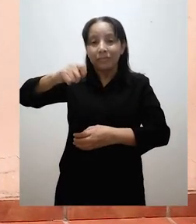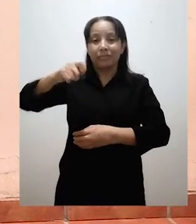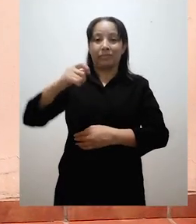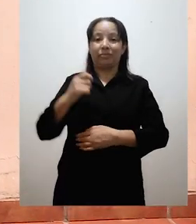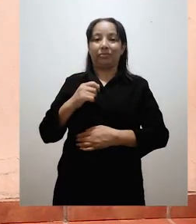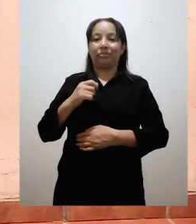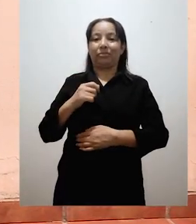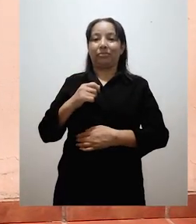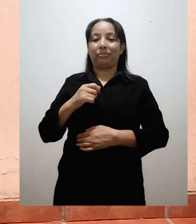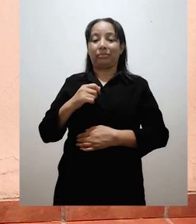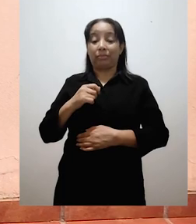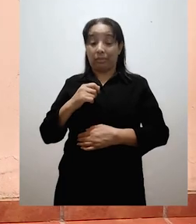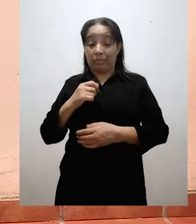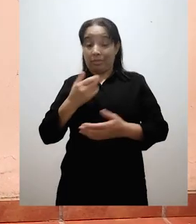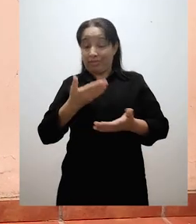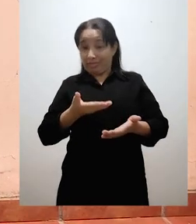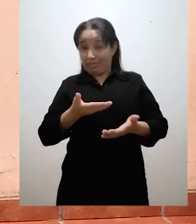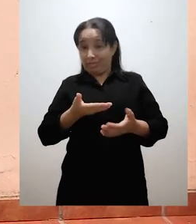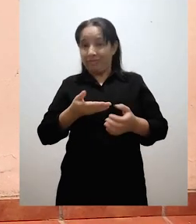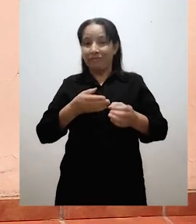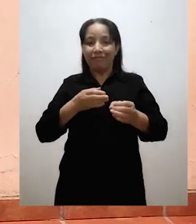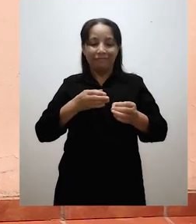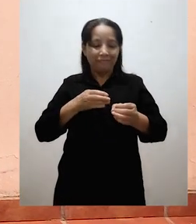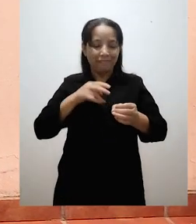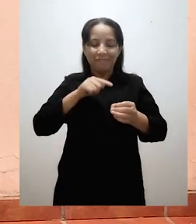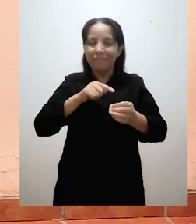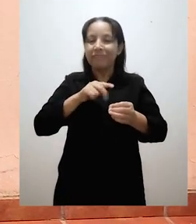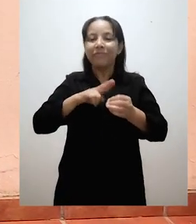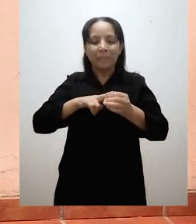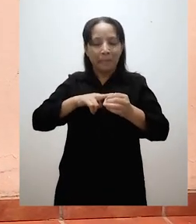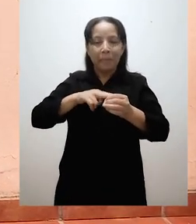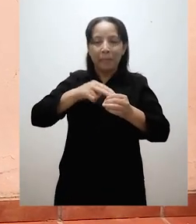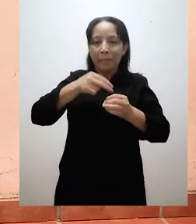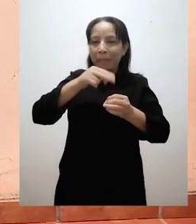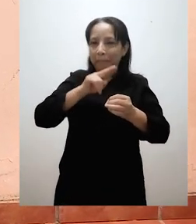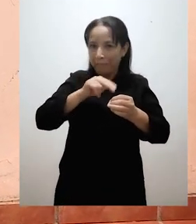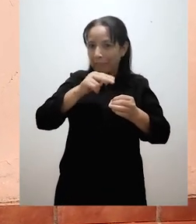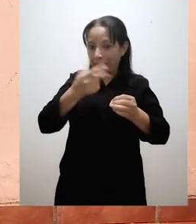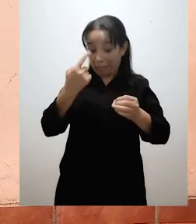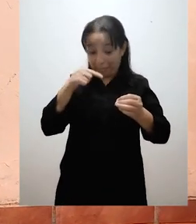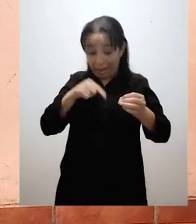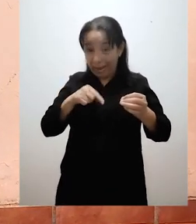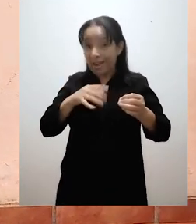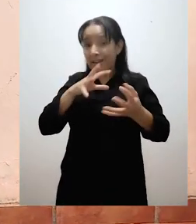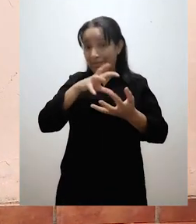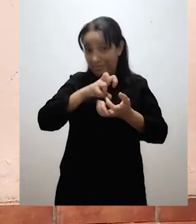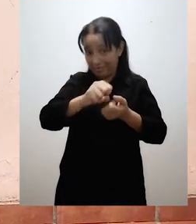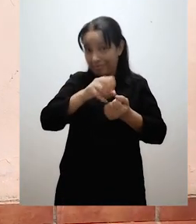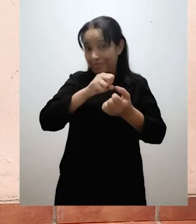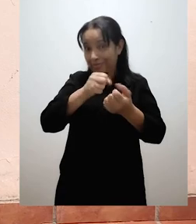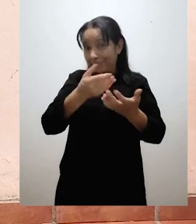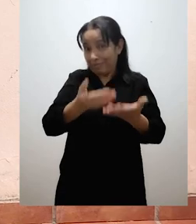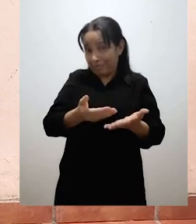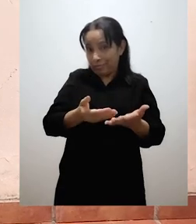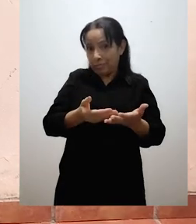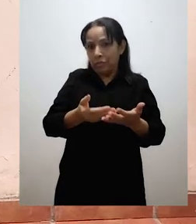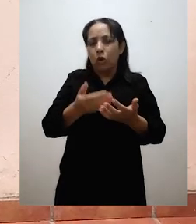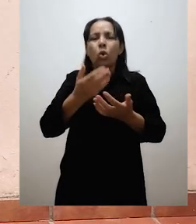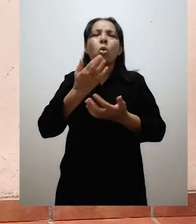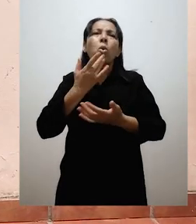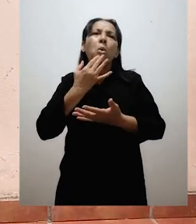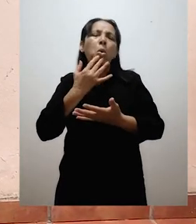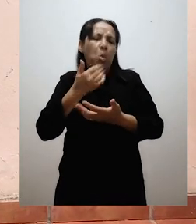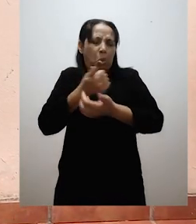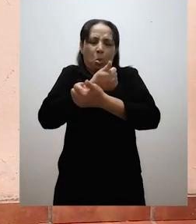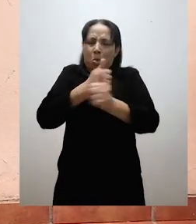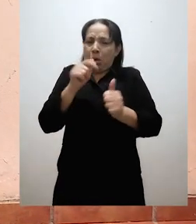para colorear nuestra plastilina. Puede ser del color que ustedes quieran. También vamos